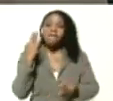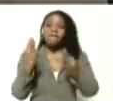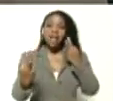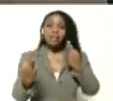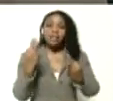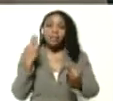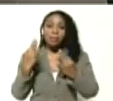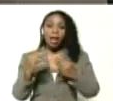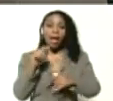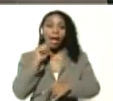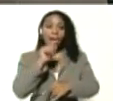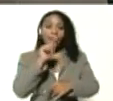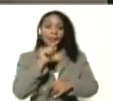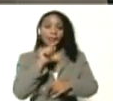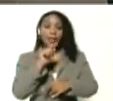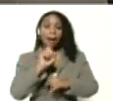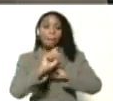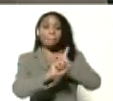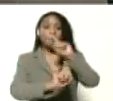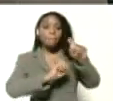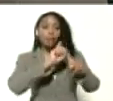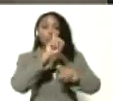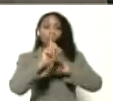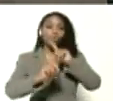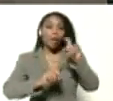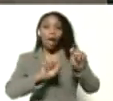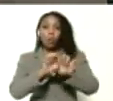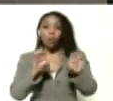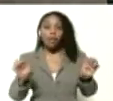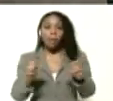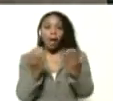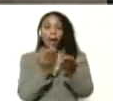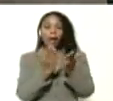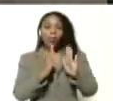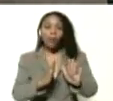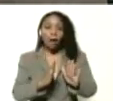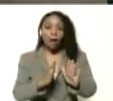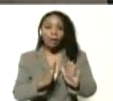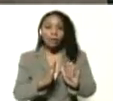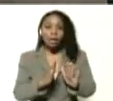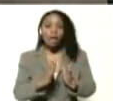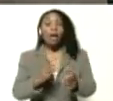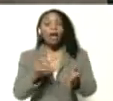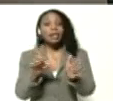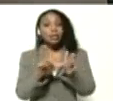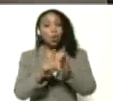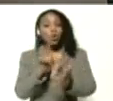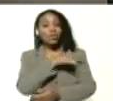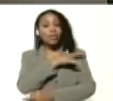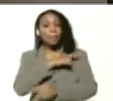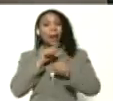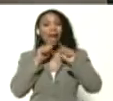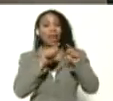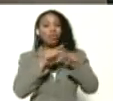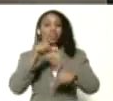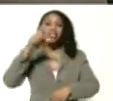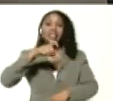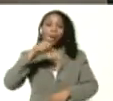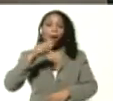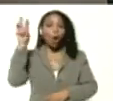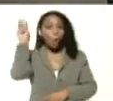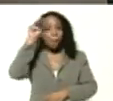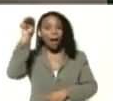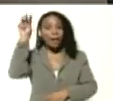es las consultas educativas en escuelas, liceos y universidades. Y para ello necesitamos a nuestros